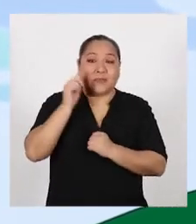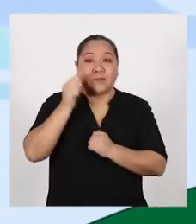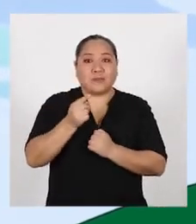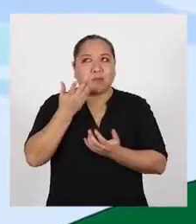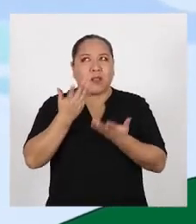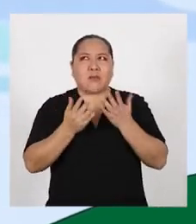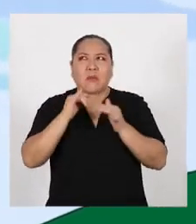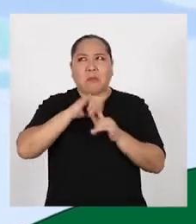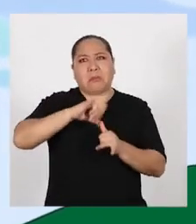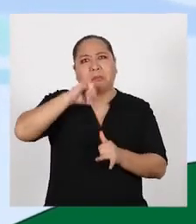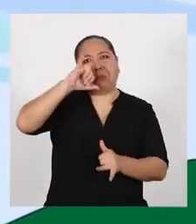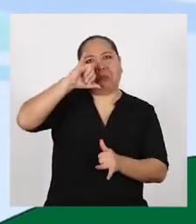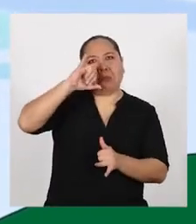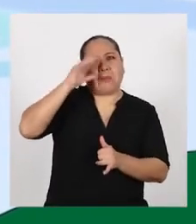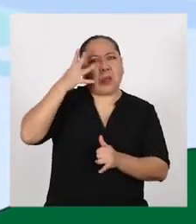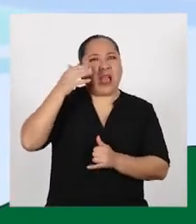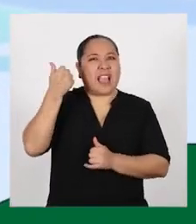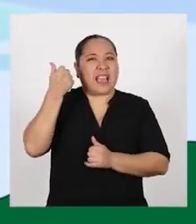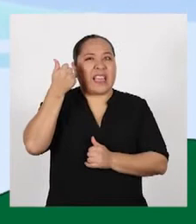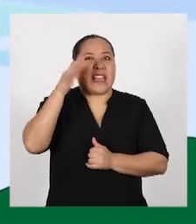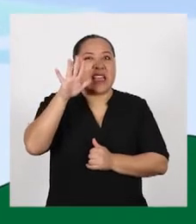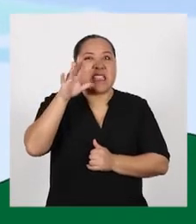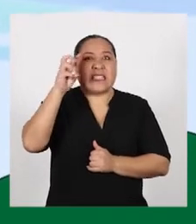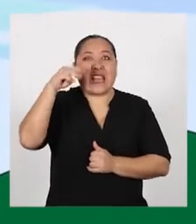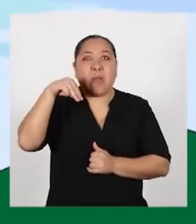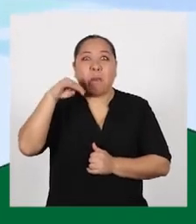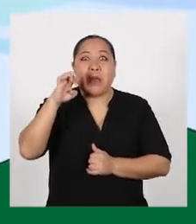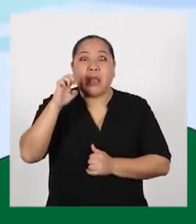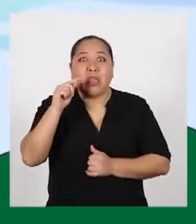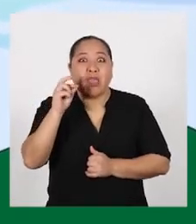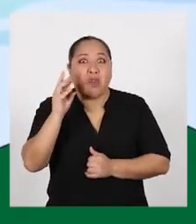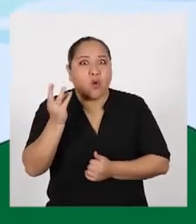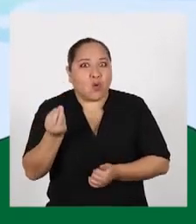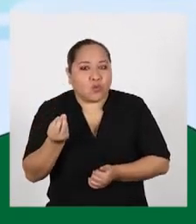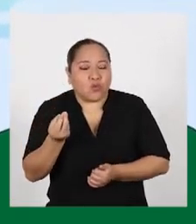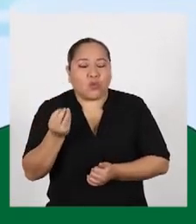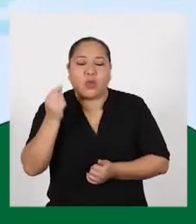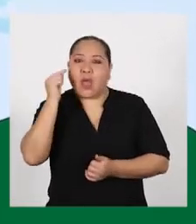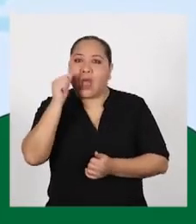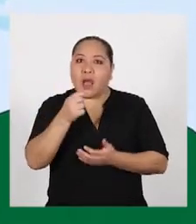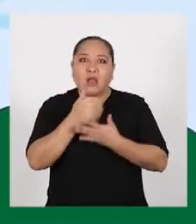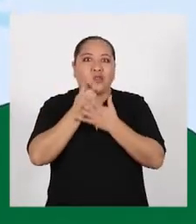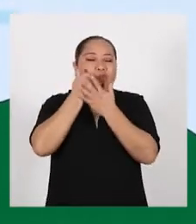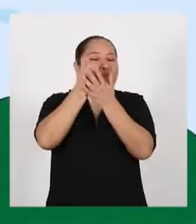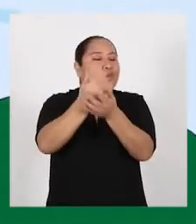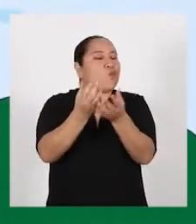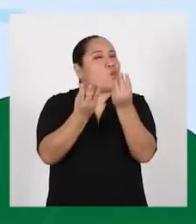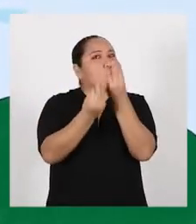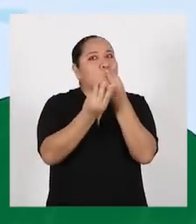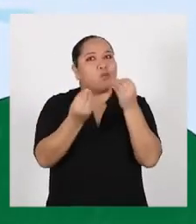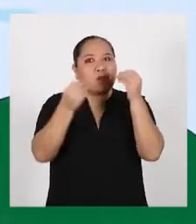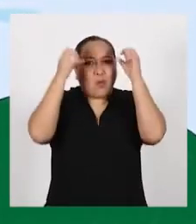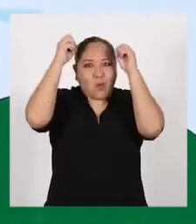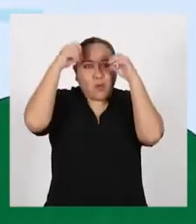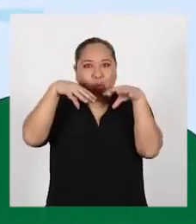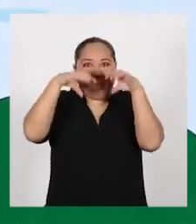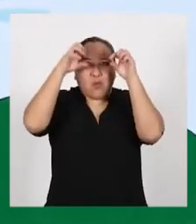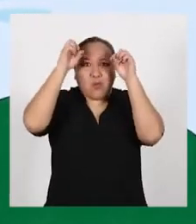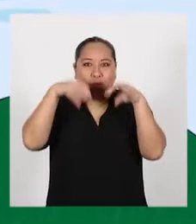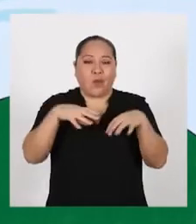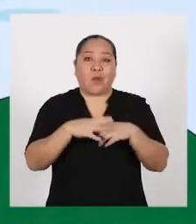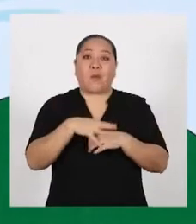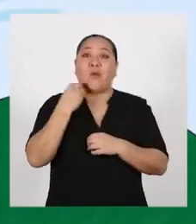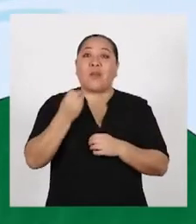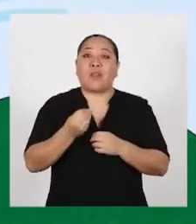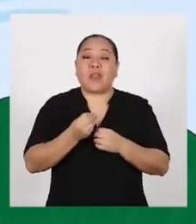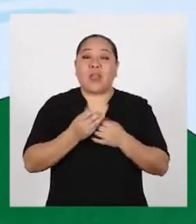Pueden llegar a crecer 15 metros Y ayudan mucho a que llueva más